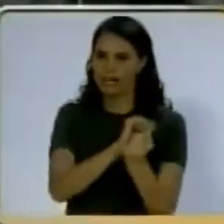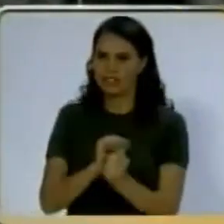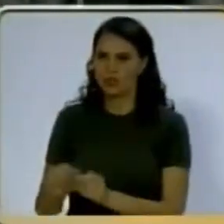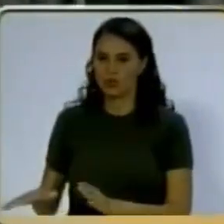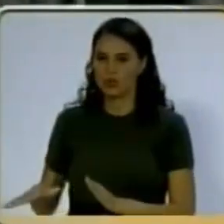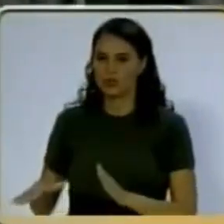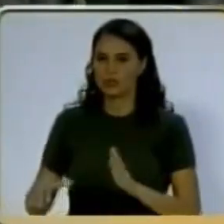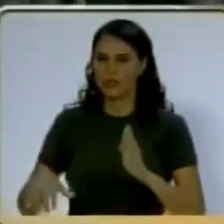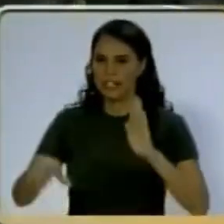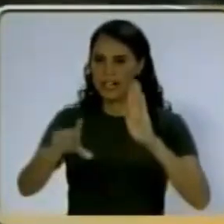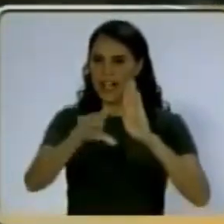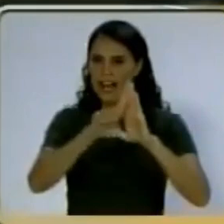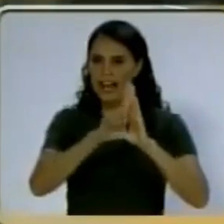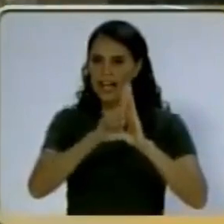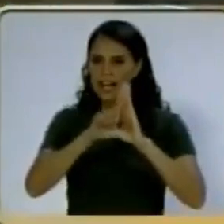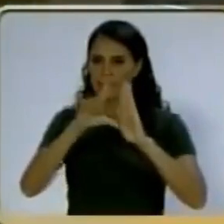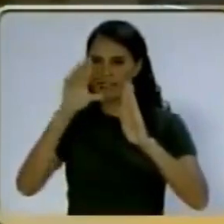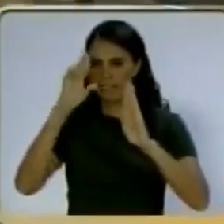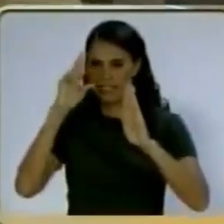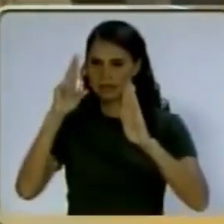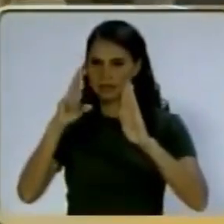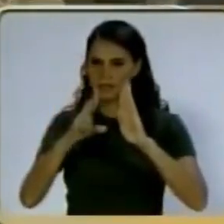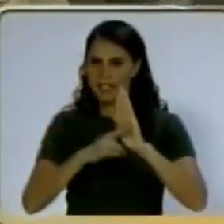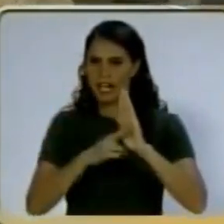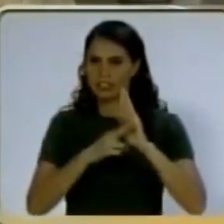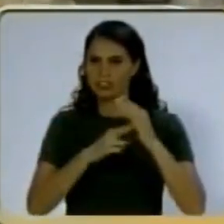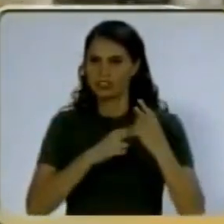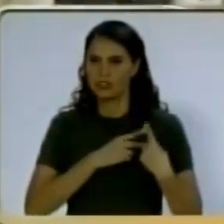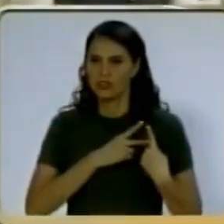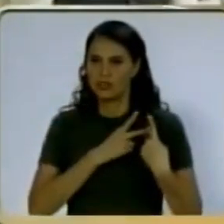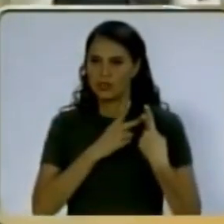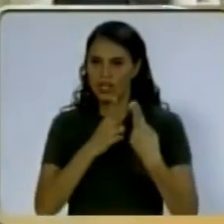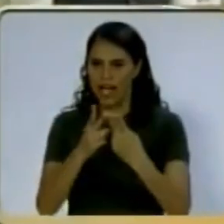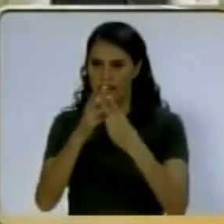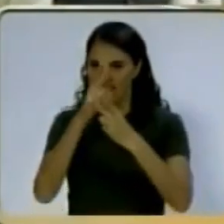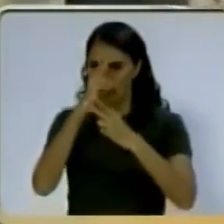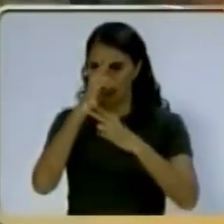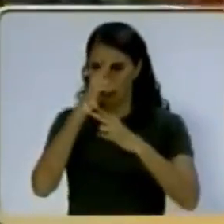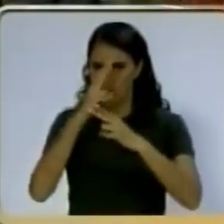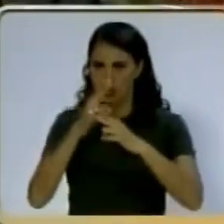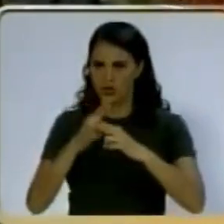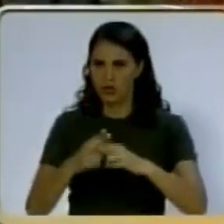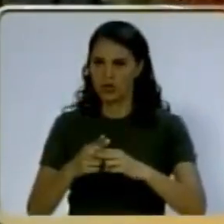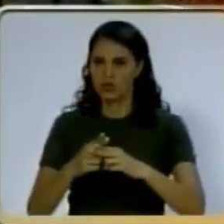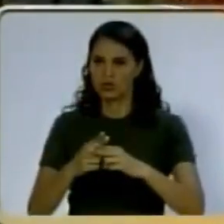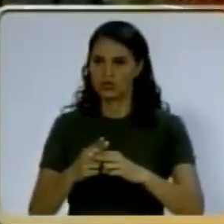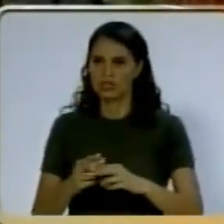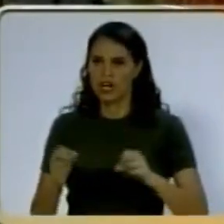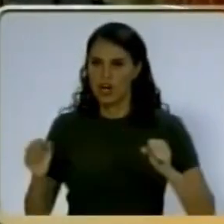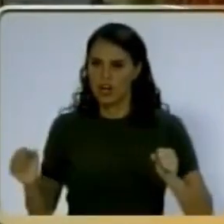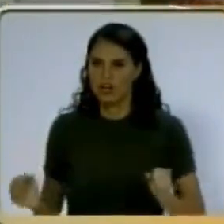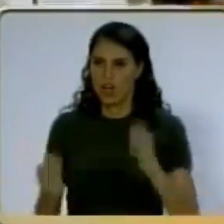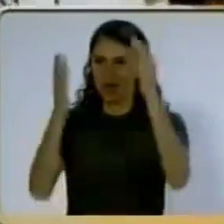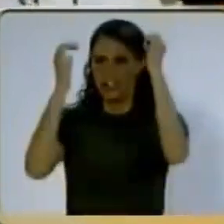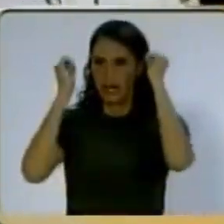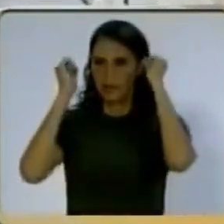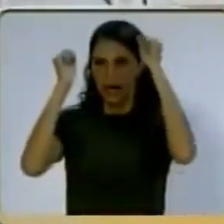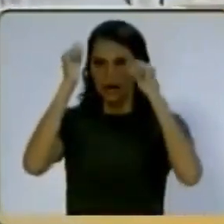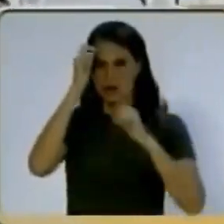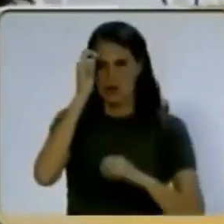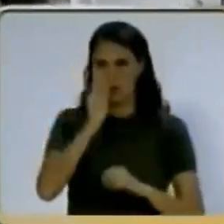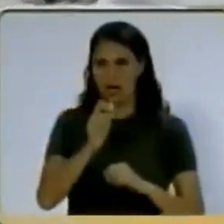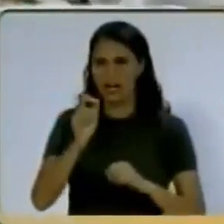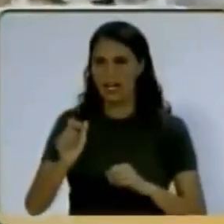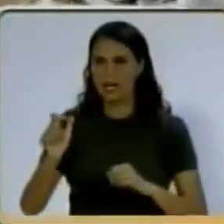corazón, la ley respetando la virtud de amor. Gloria